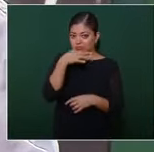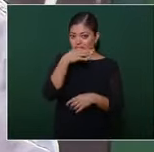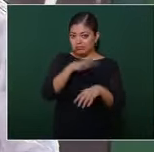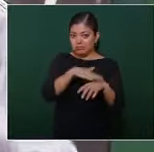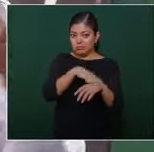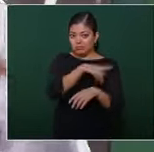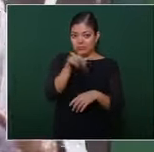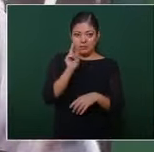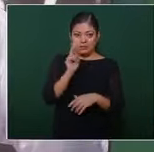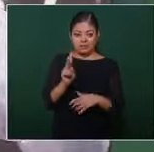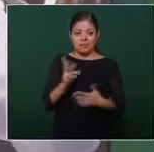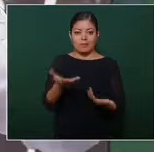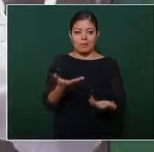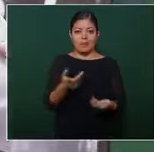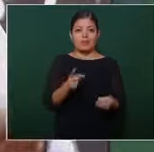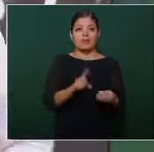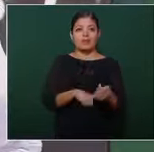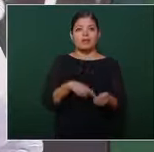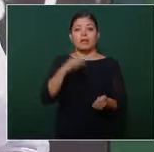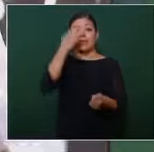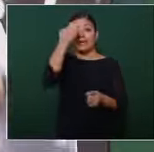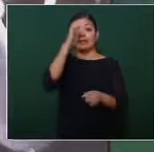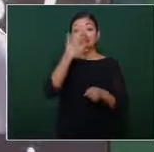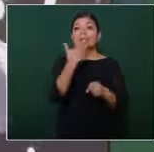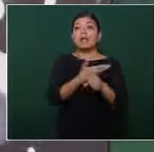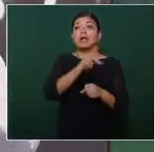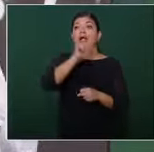los de las compañías extranjeras